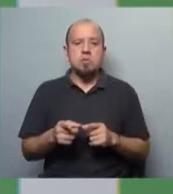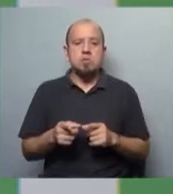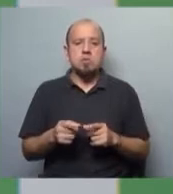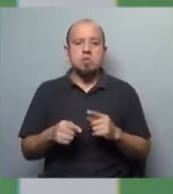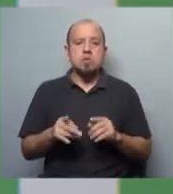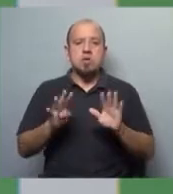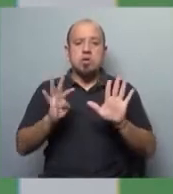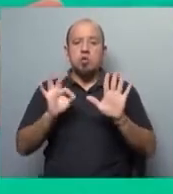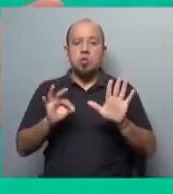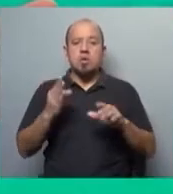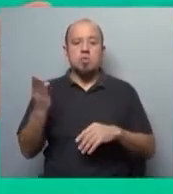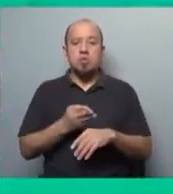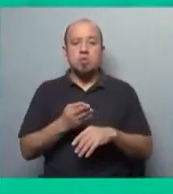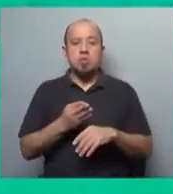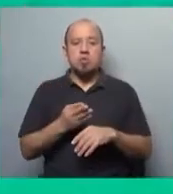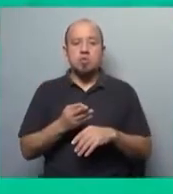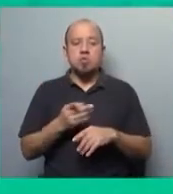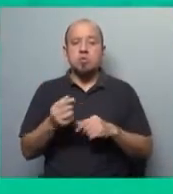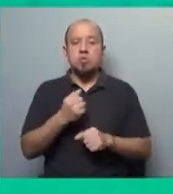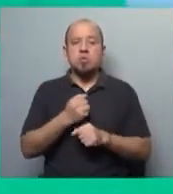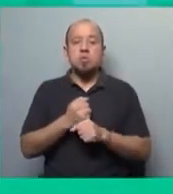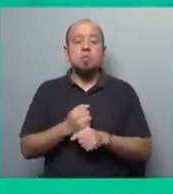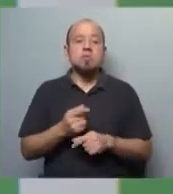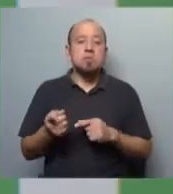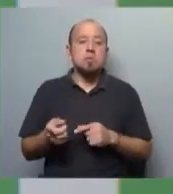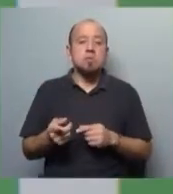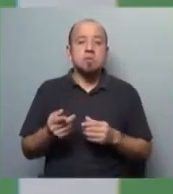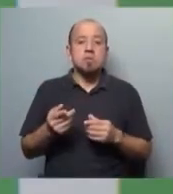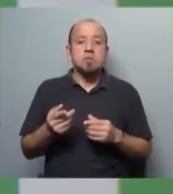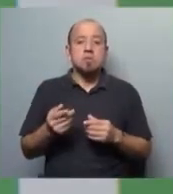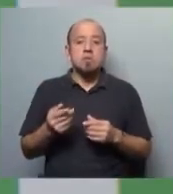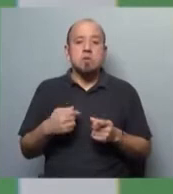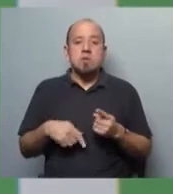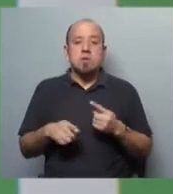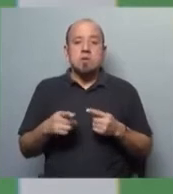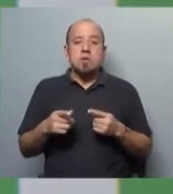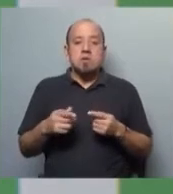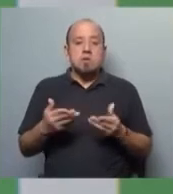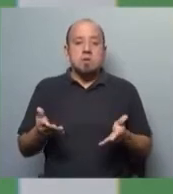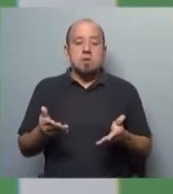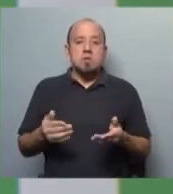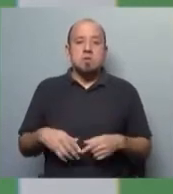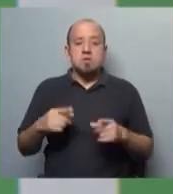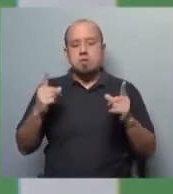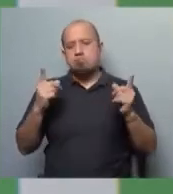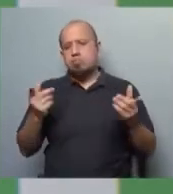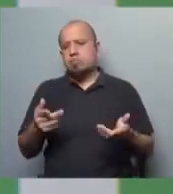el 90% de los restantes trabajadores. Sobrevive de forma muy difícil,